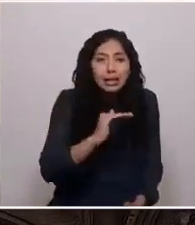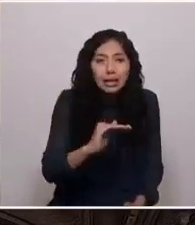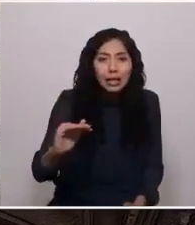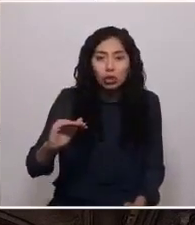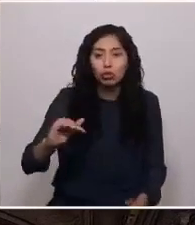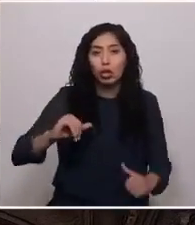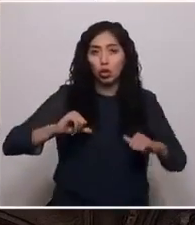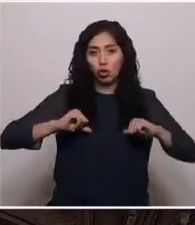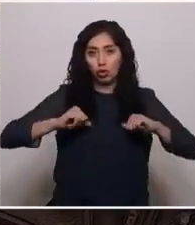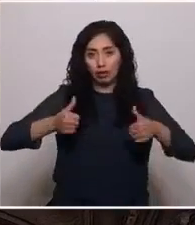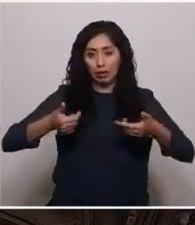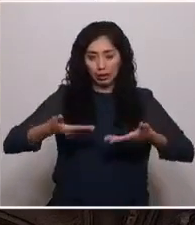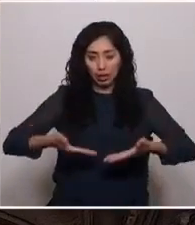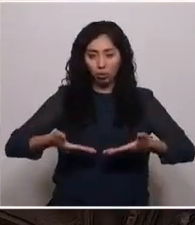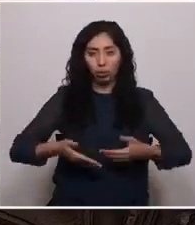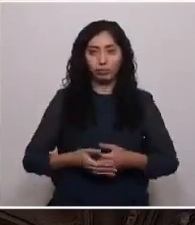de hoy.